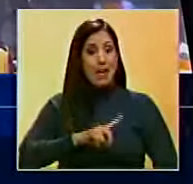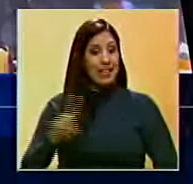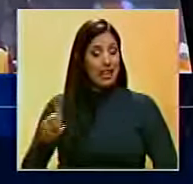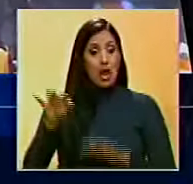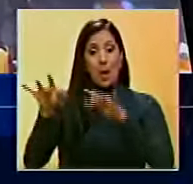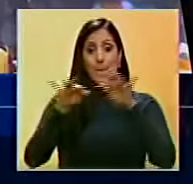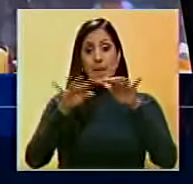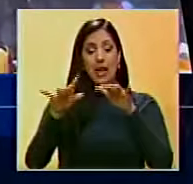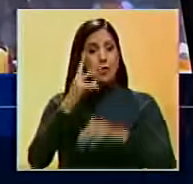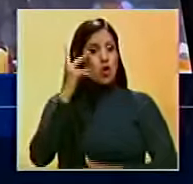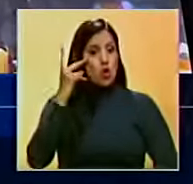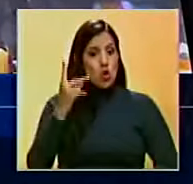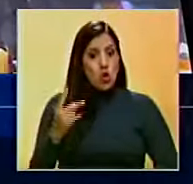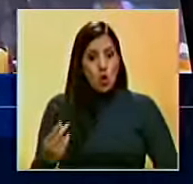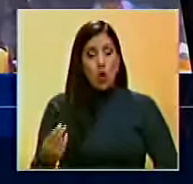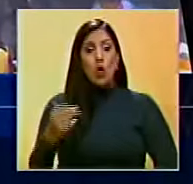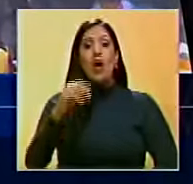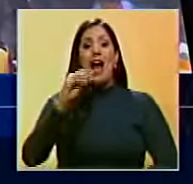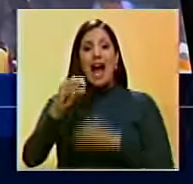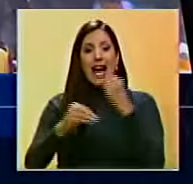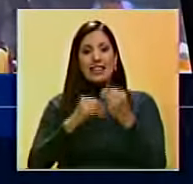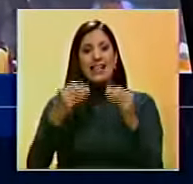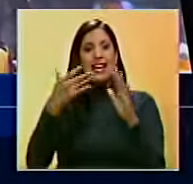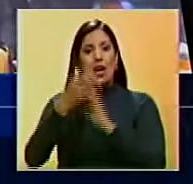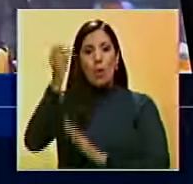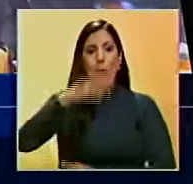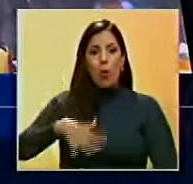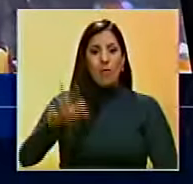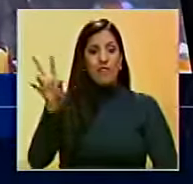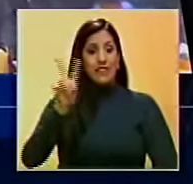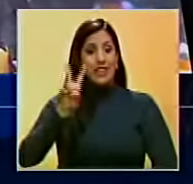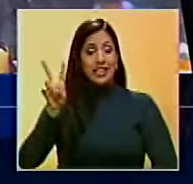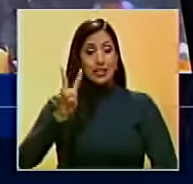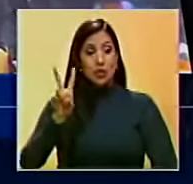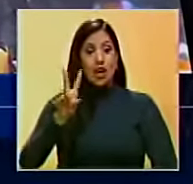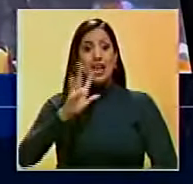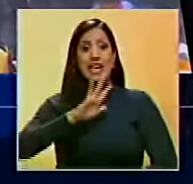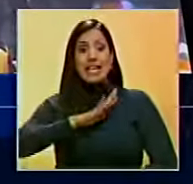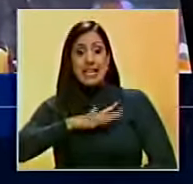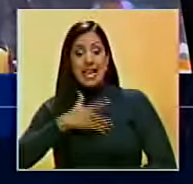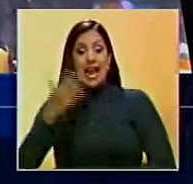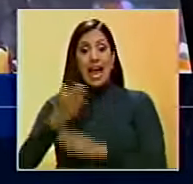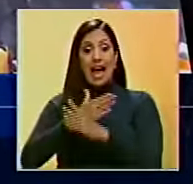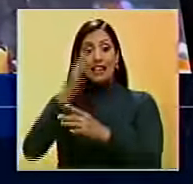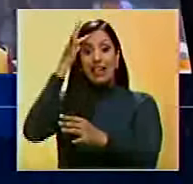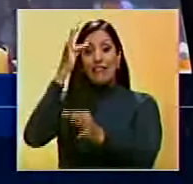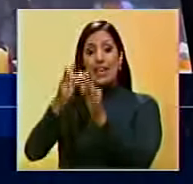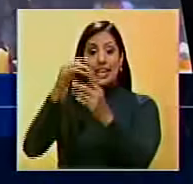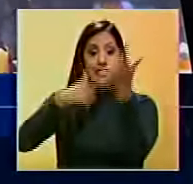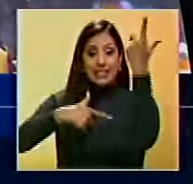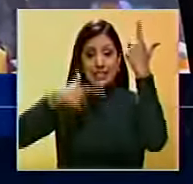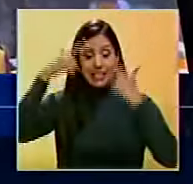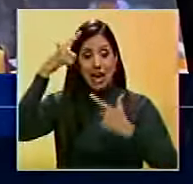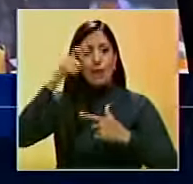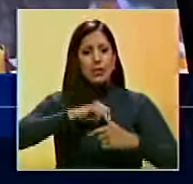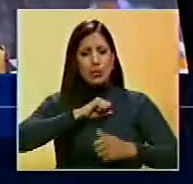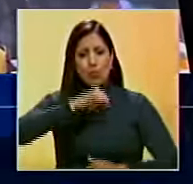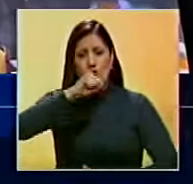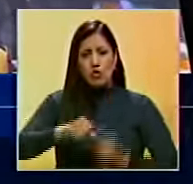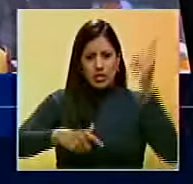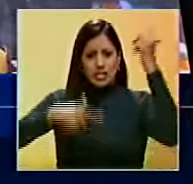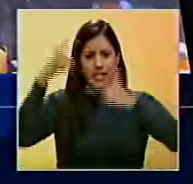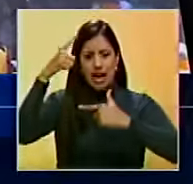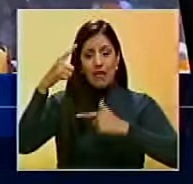y manipulaciones como esta son las que hacen que el pueblo de Venezuela, el que antes creyó en Chávez, que se sienten chavistas